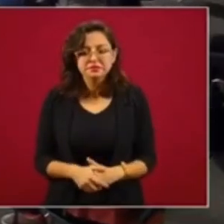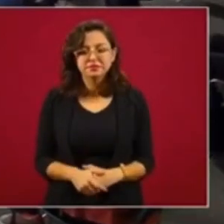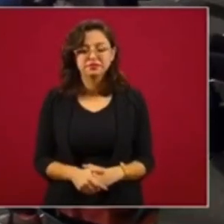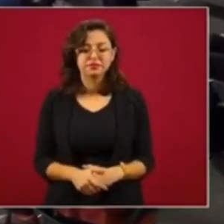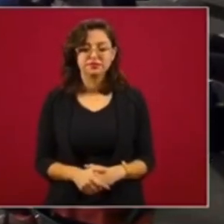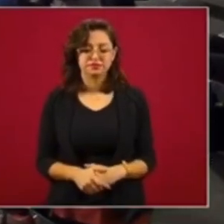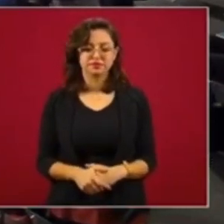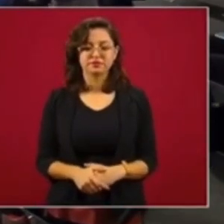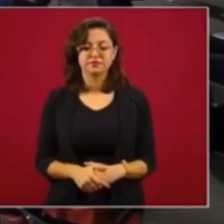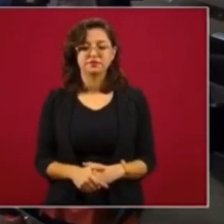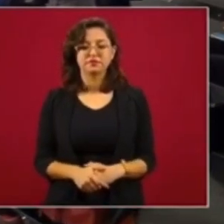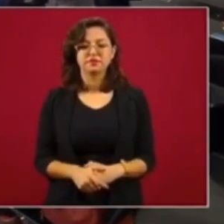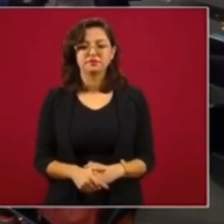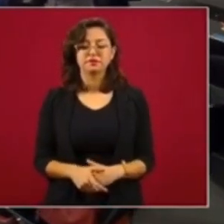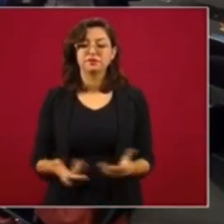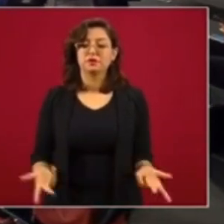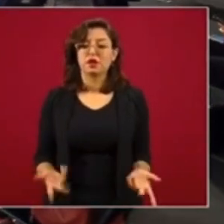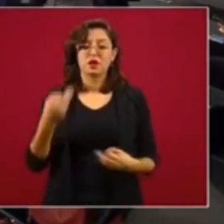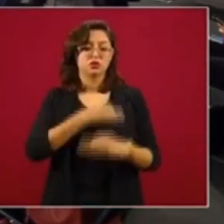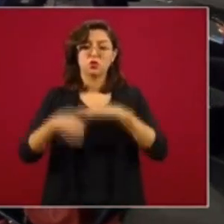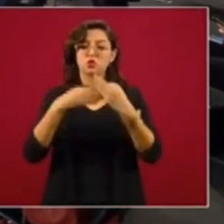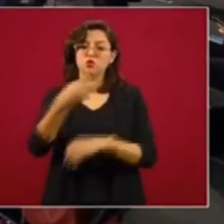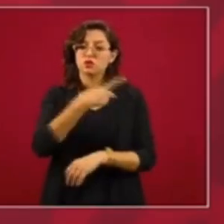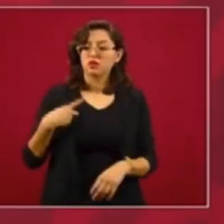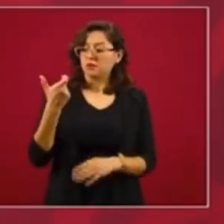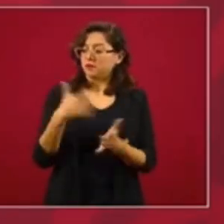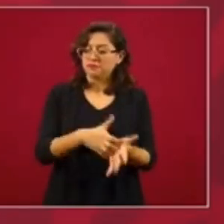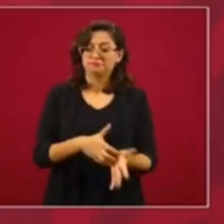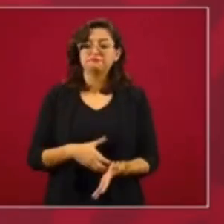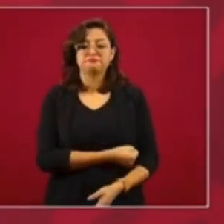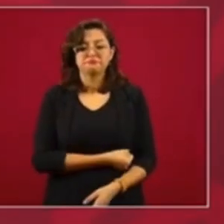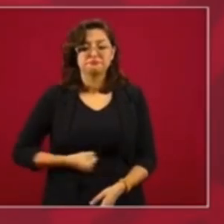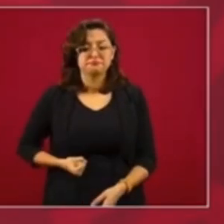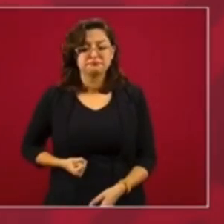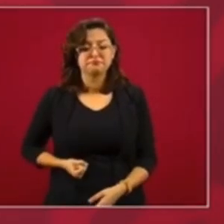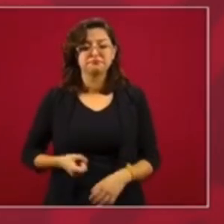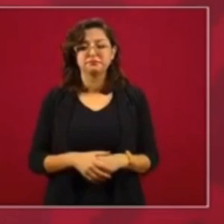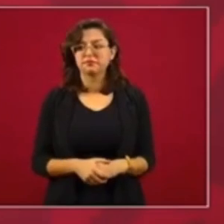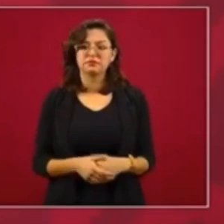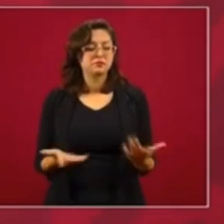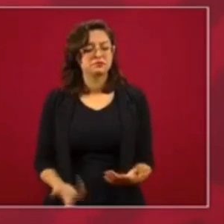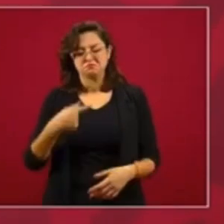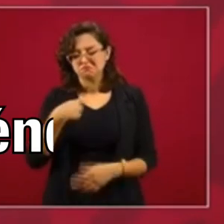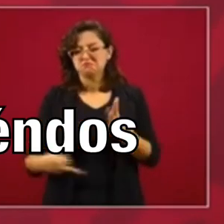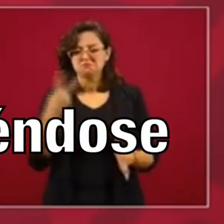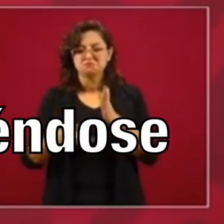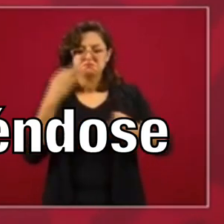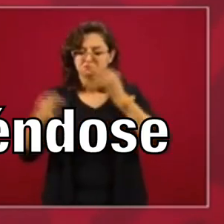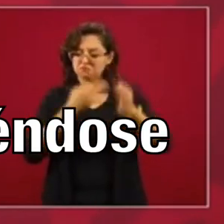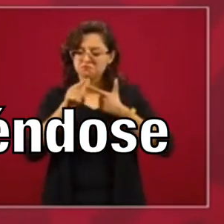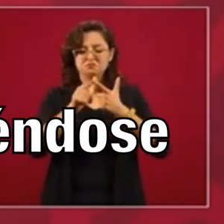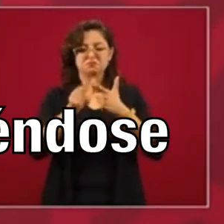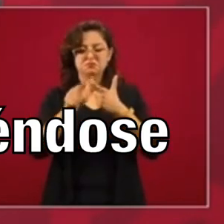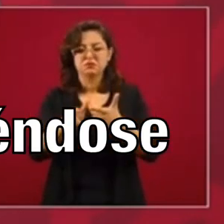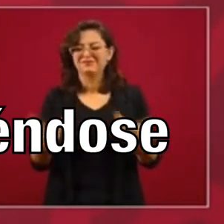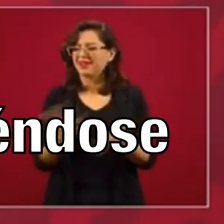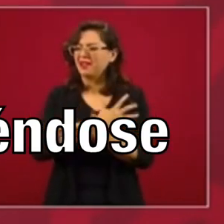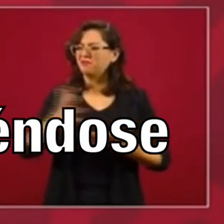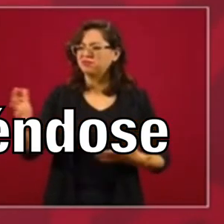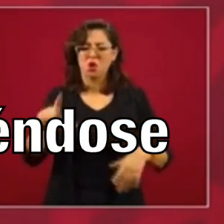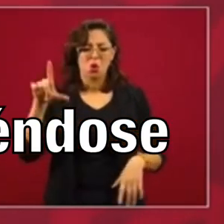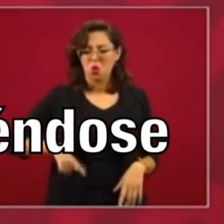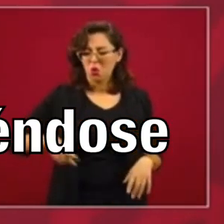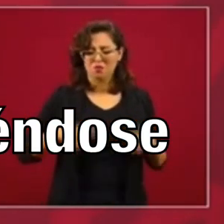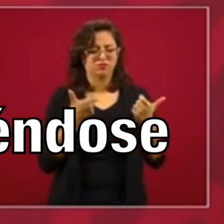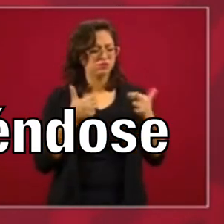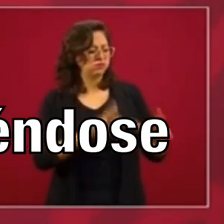Tenemos que seguir actuando con austeridad y la campaña va a continuar. No pueden haber excesos, no puede haber